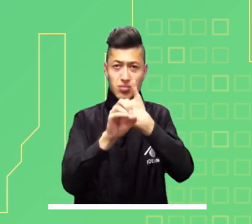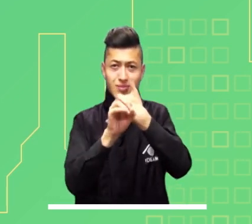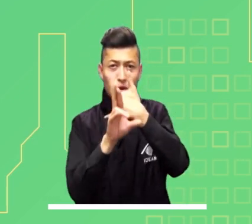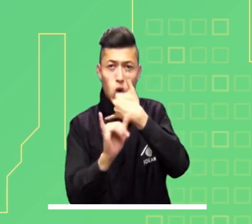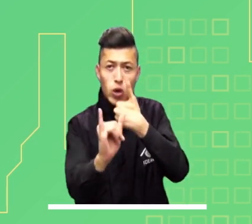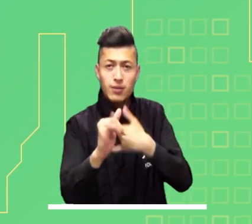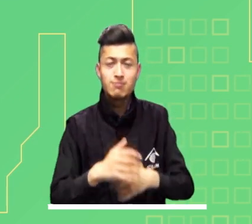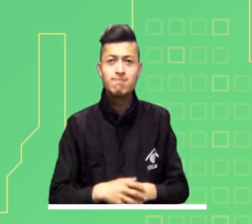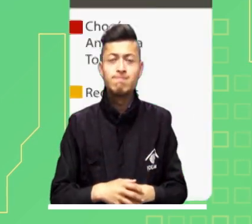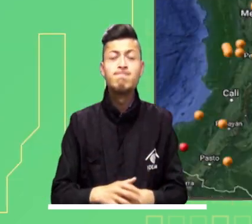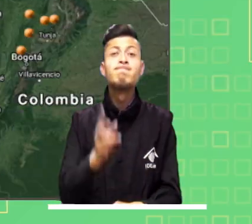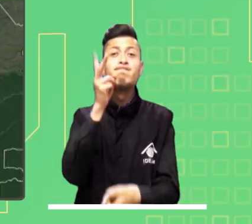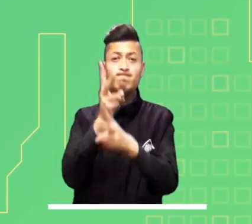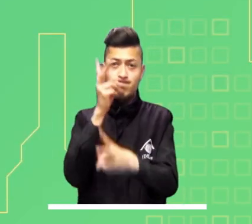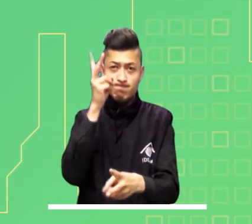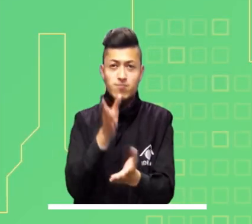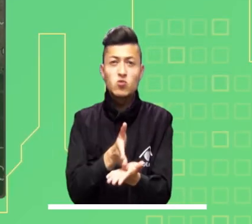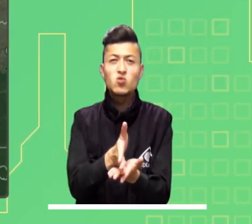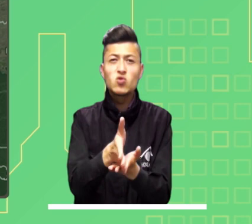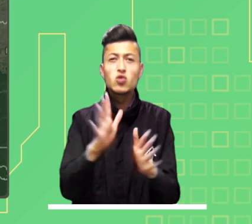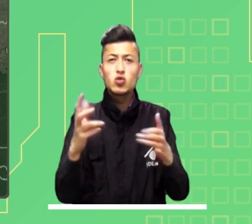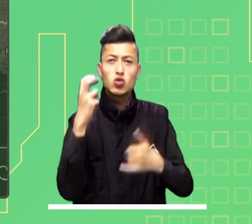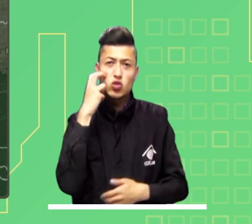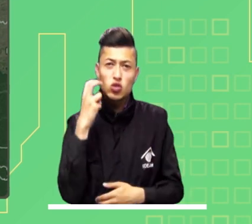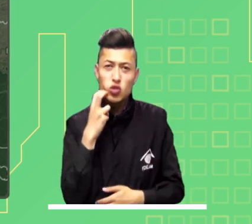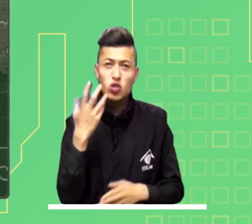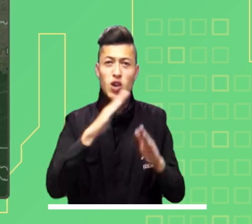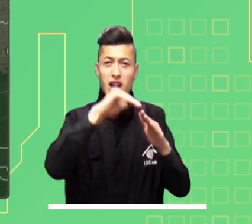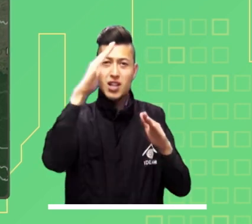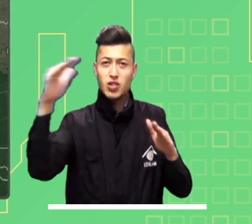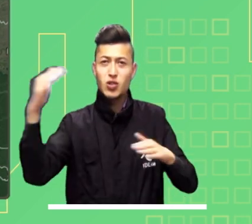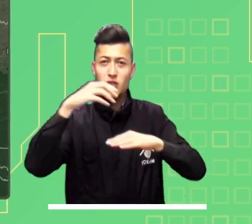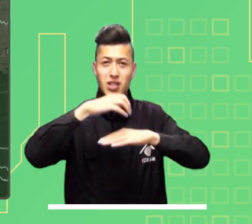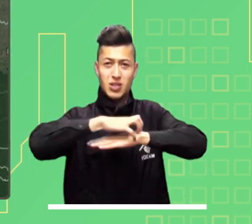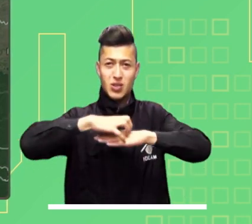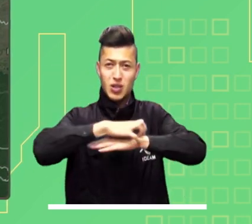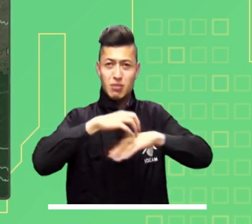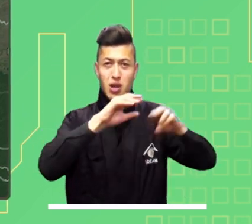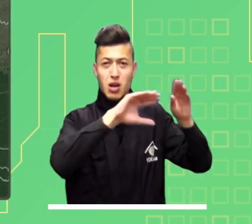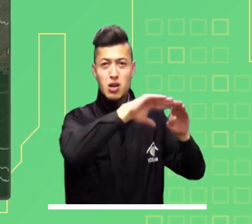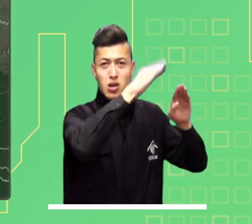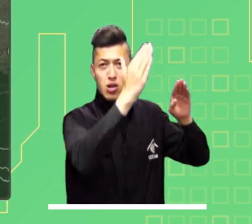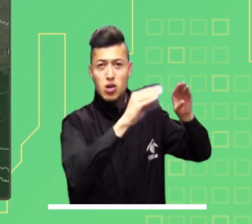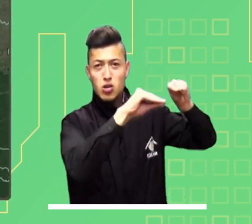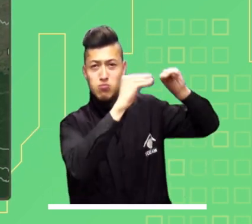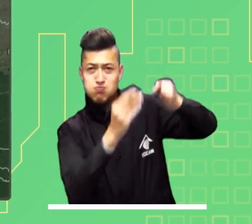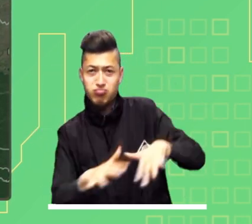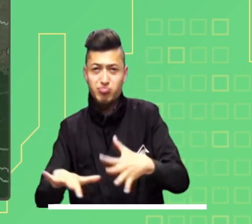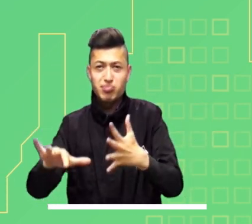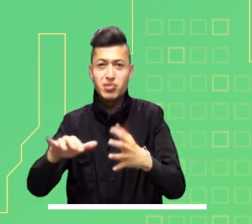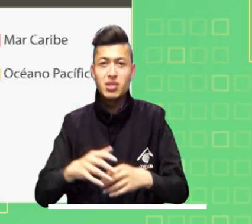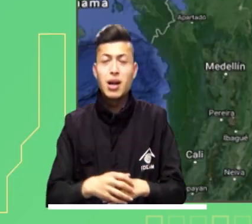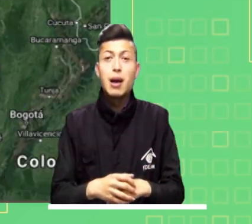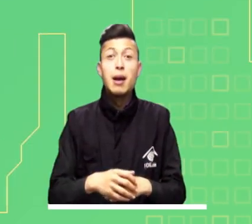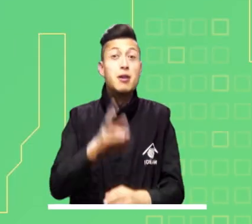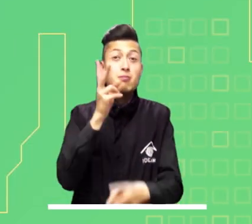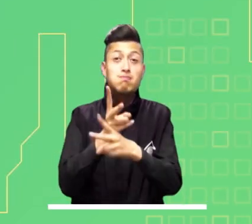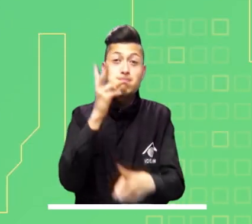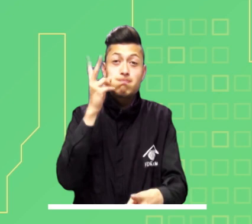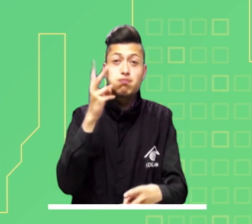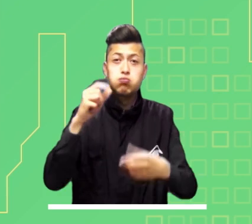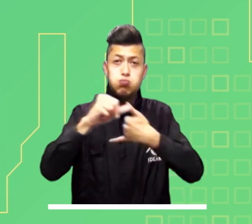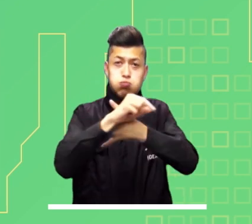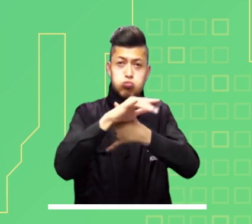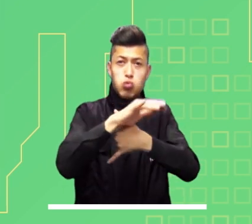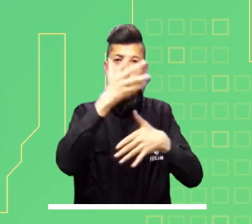mantiene en alerta por deslizamientos los departamentos de Chocó, Antioquia y Tolima. Persiste la alarma por los altos niveles de las